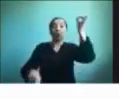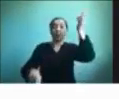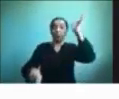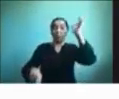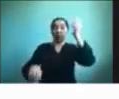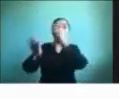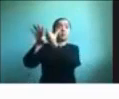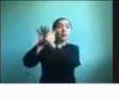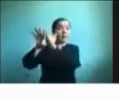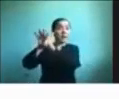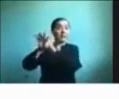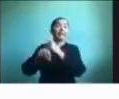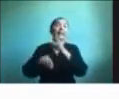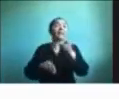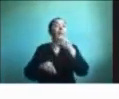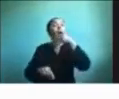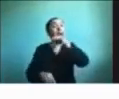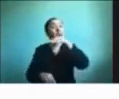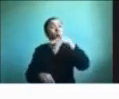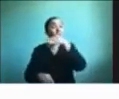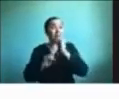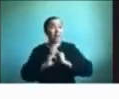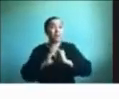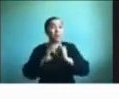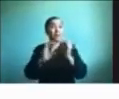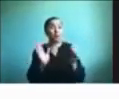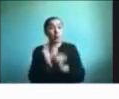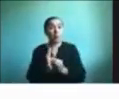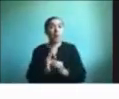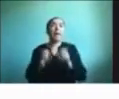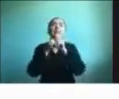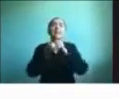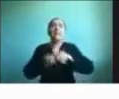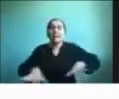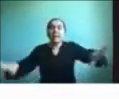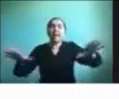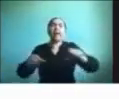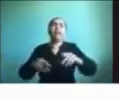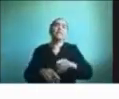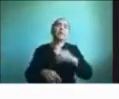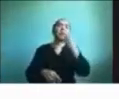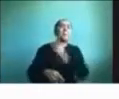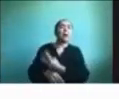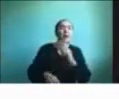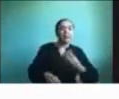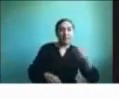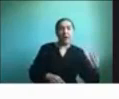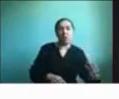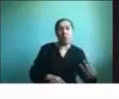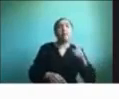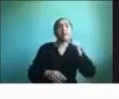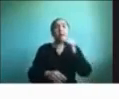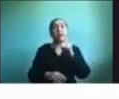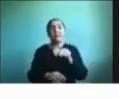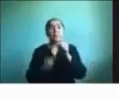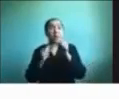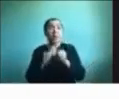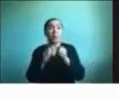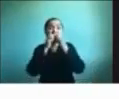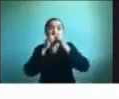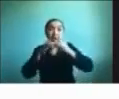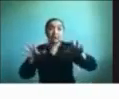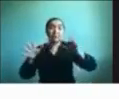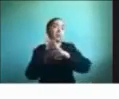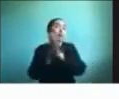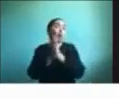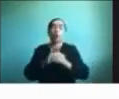les vamos a estar contando más información síganos en las redes síganos en la página web ahí vamos a poder transmitir toda la información de